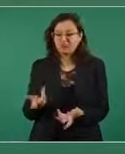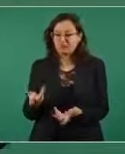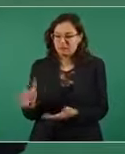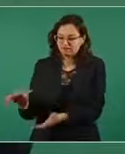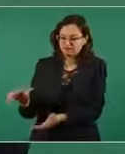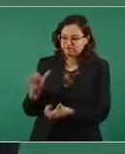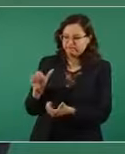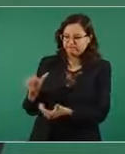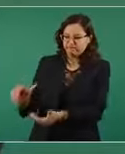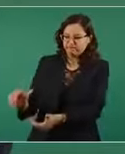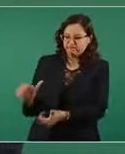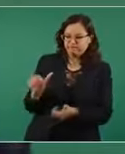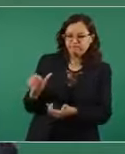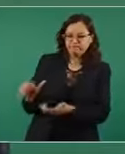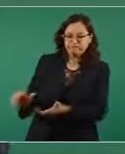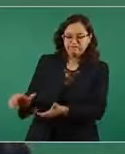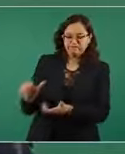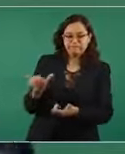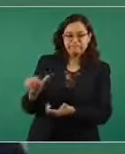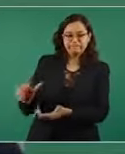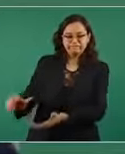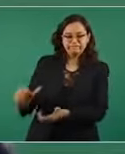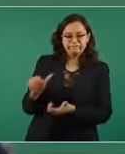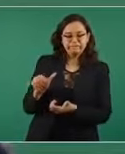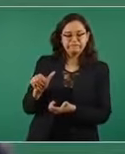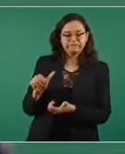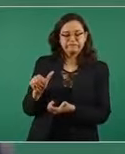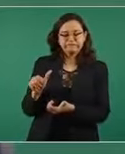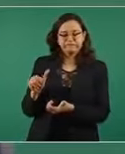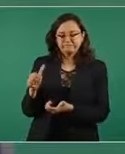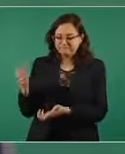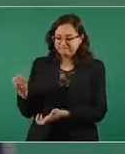toda esa riqueza al sureste,